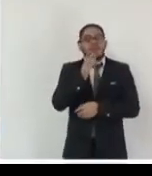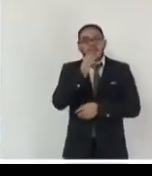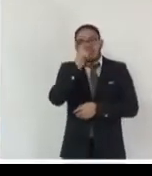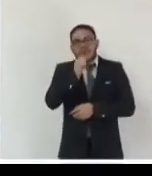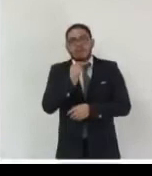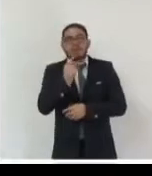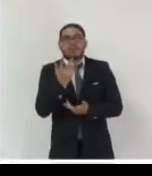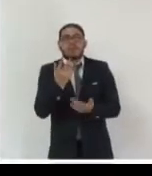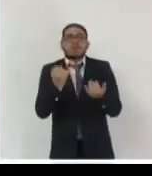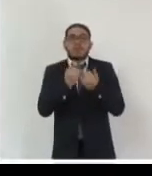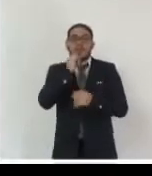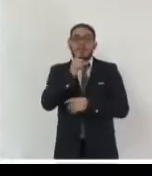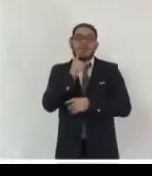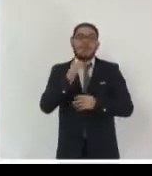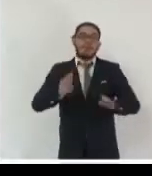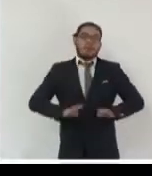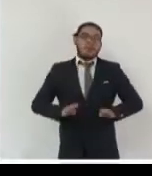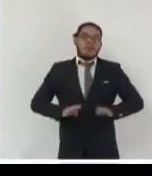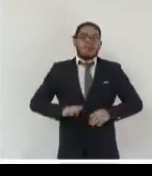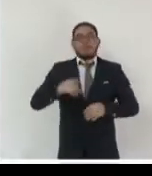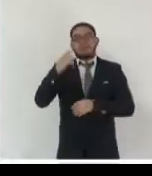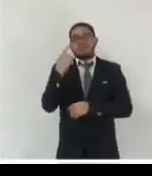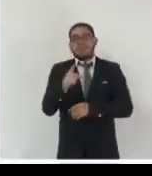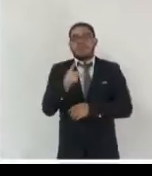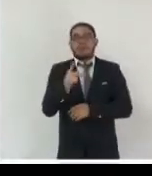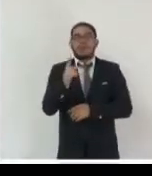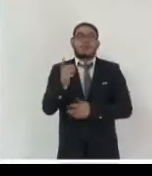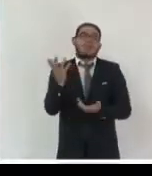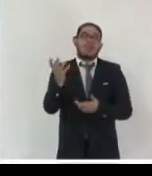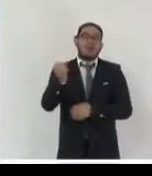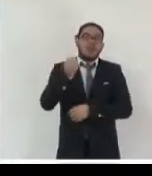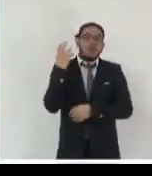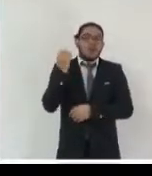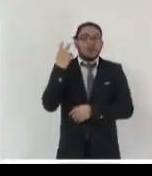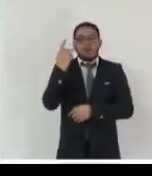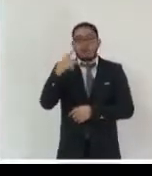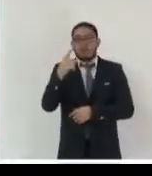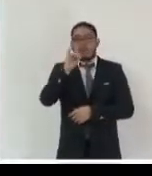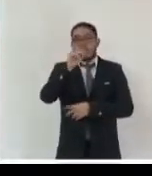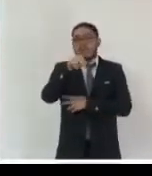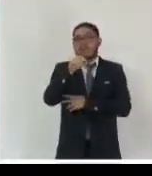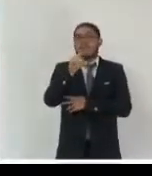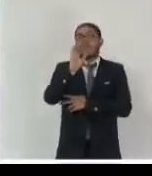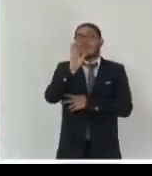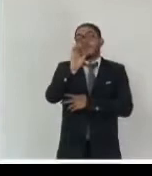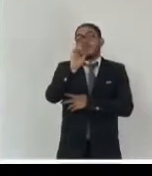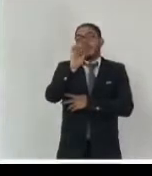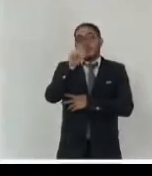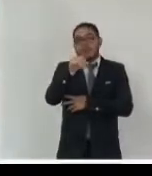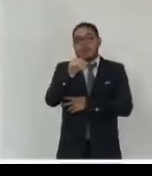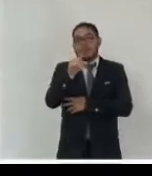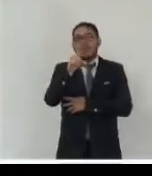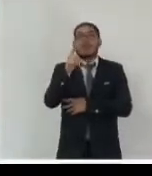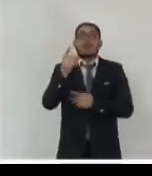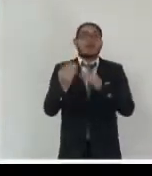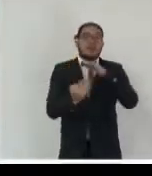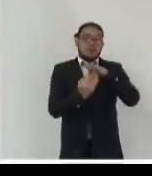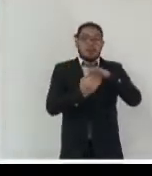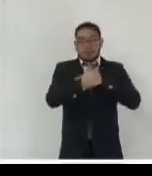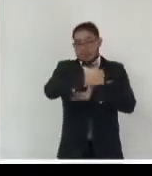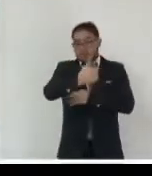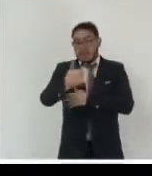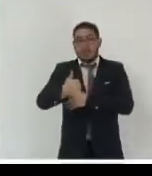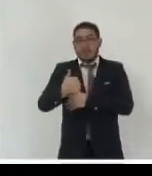que había sido además característico de todos los eventos del Infoen, que es que cada mesa se integre con una